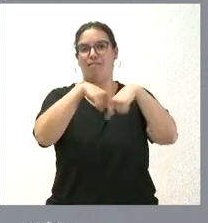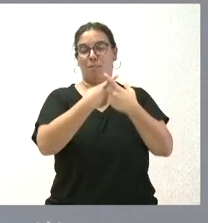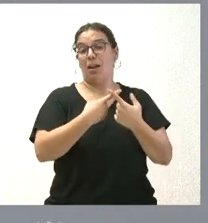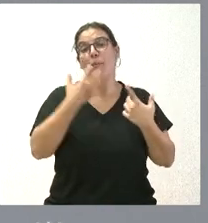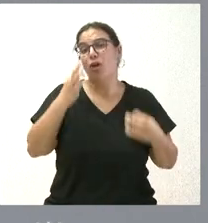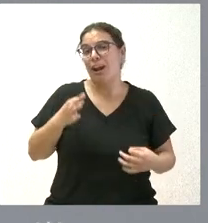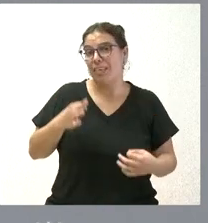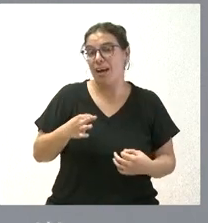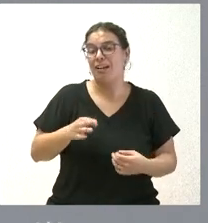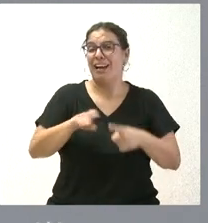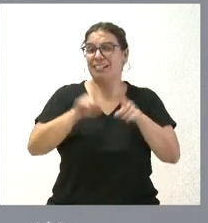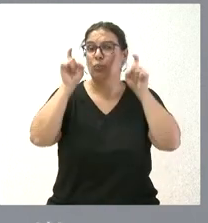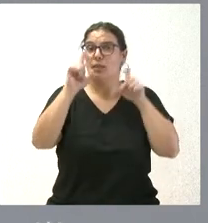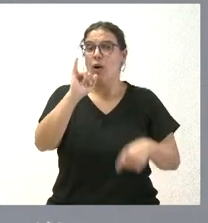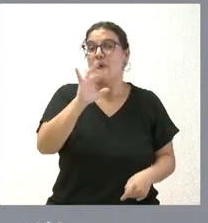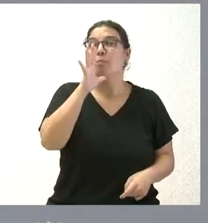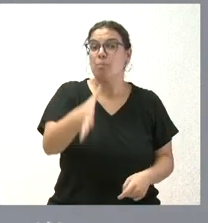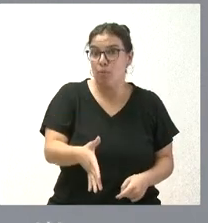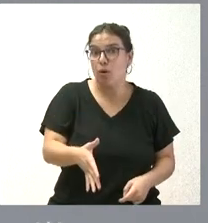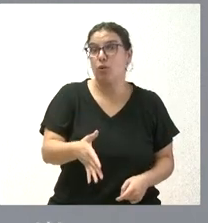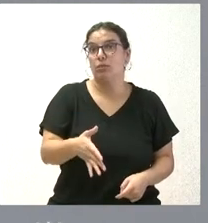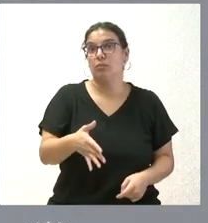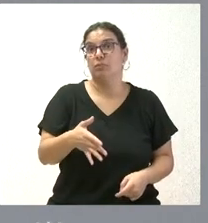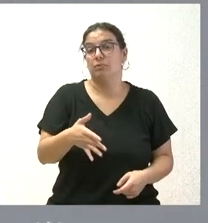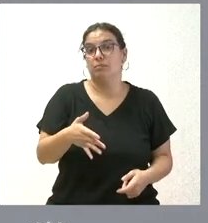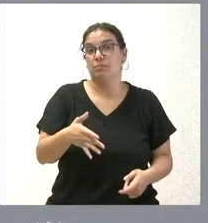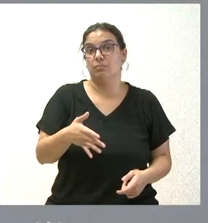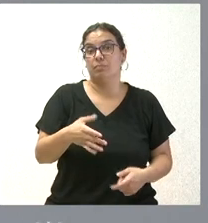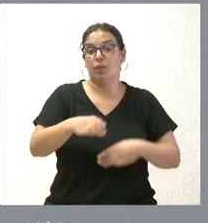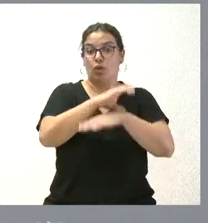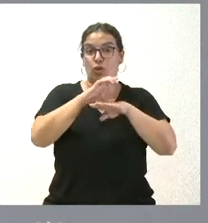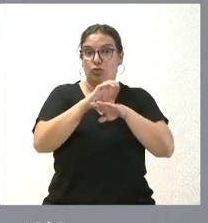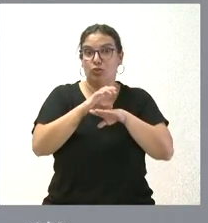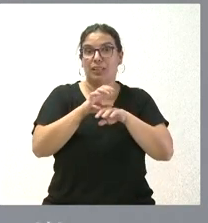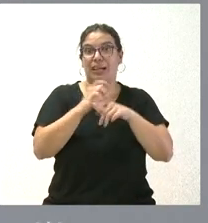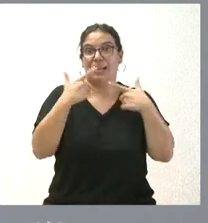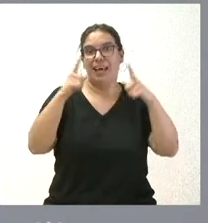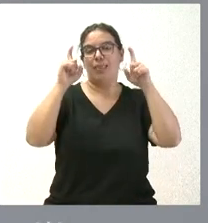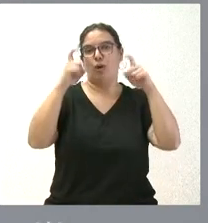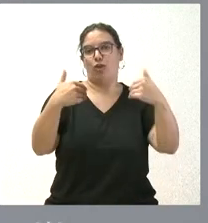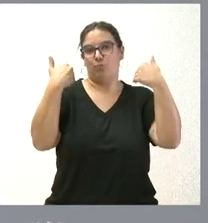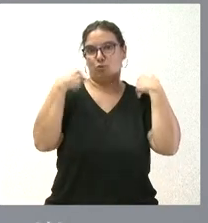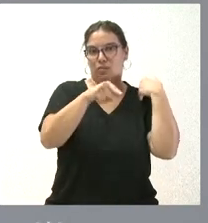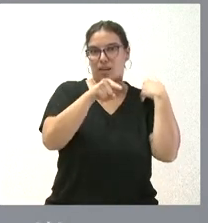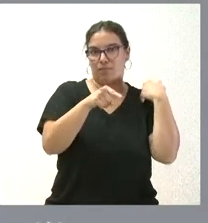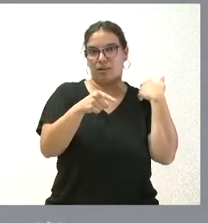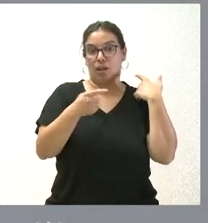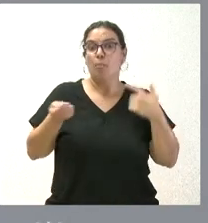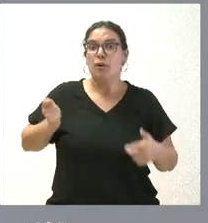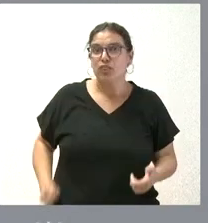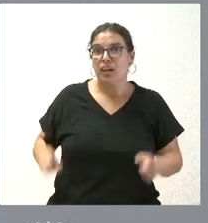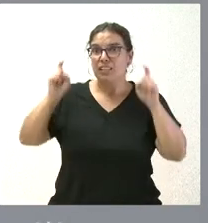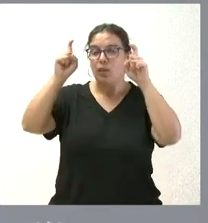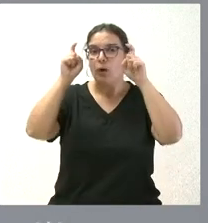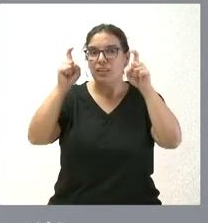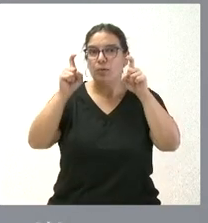tiene un carácter educativo y, por tanto, en modo alguno se puede considerar que los profesionales educativos lo establecen